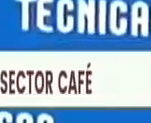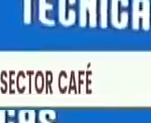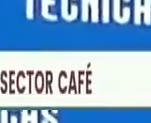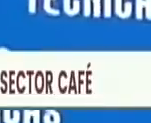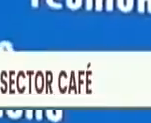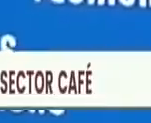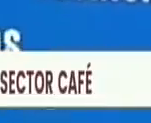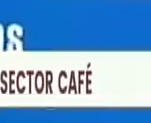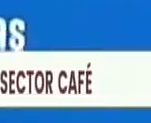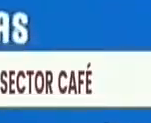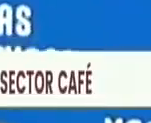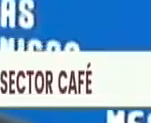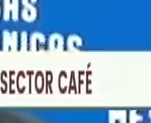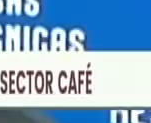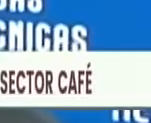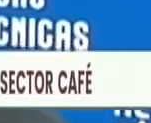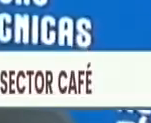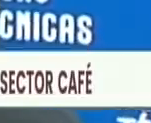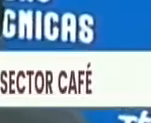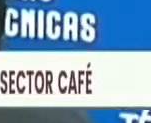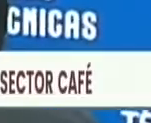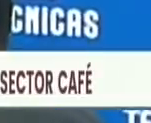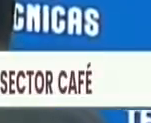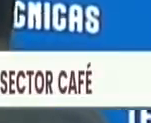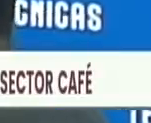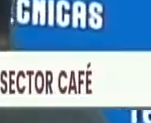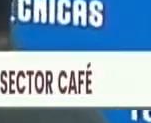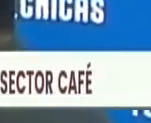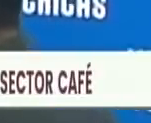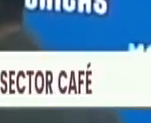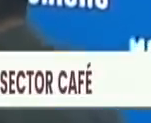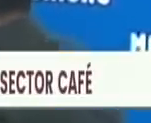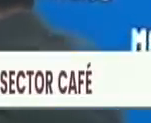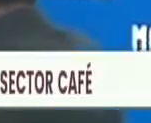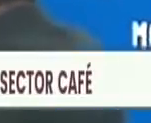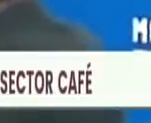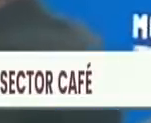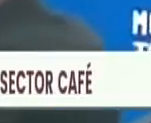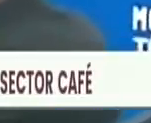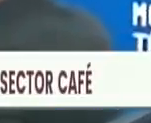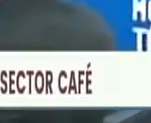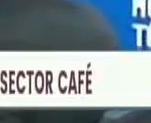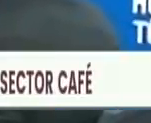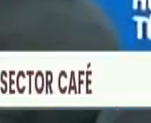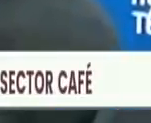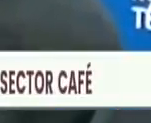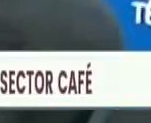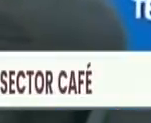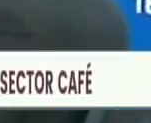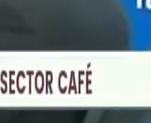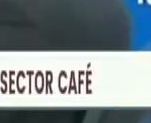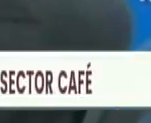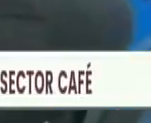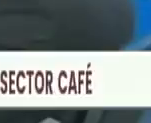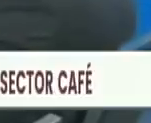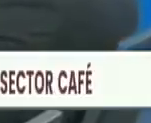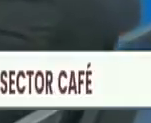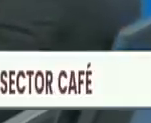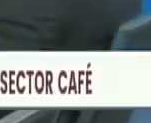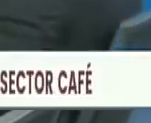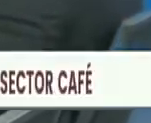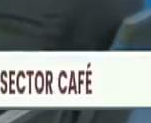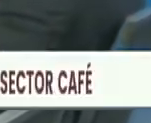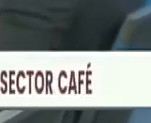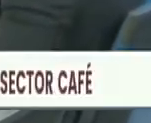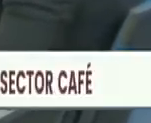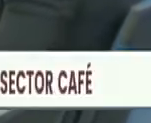y garantizar el abastecimiento para el consumo nacional. En el rubro rojo ya tenemos, ya el Estado venezolano tiene dos